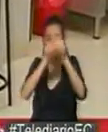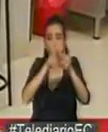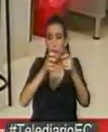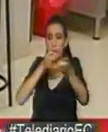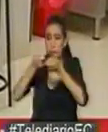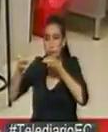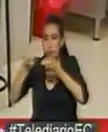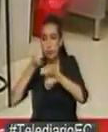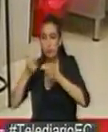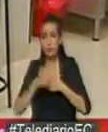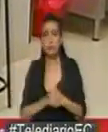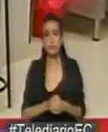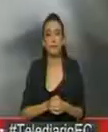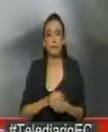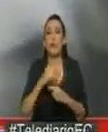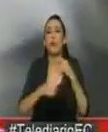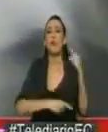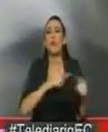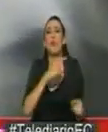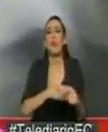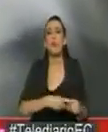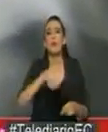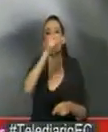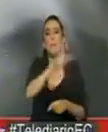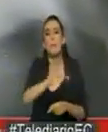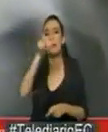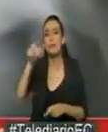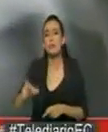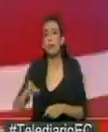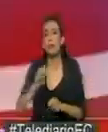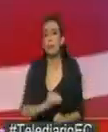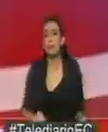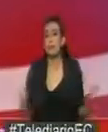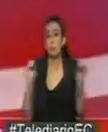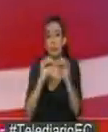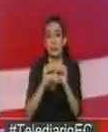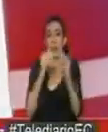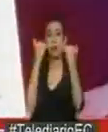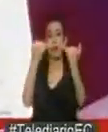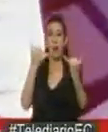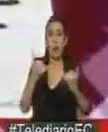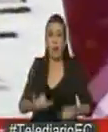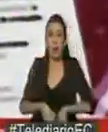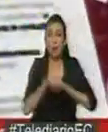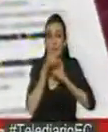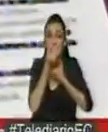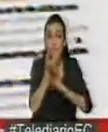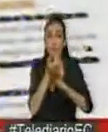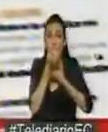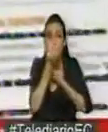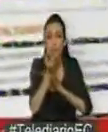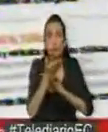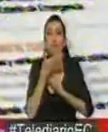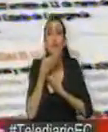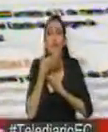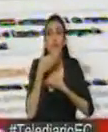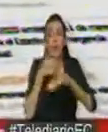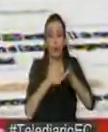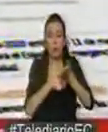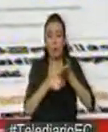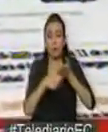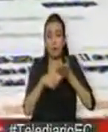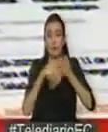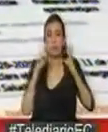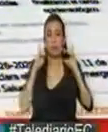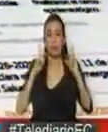Los casos confirmados de COVID-19 en Ecuador incrementaron, según lo informó mediante un comunicado el Ministerio de Salud Pública este